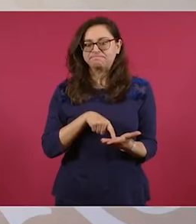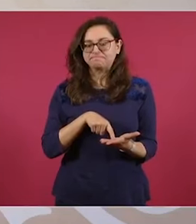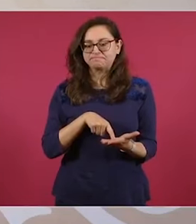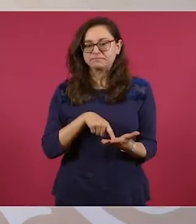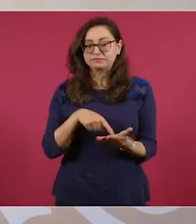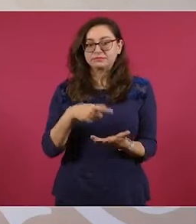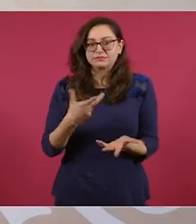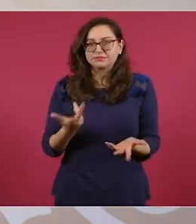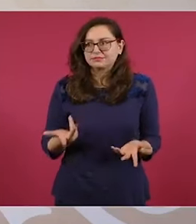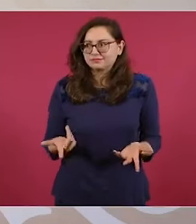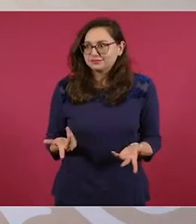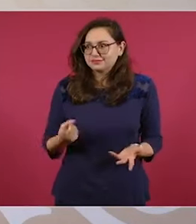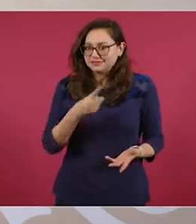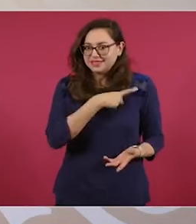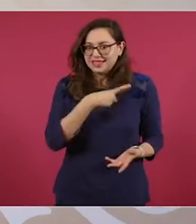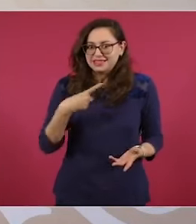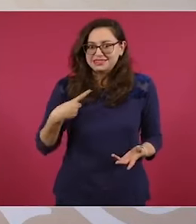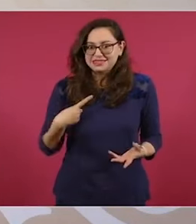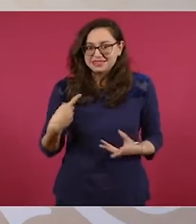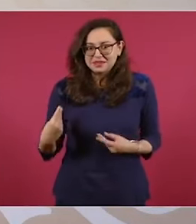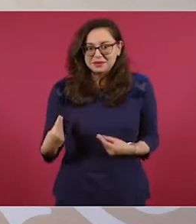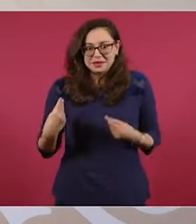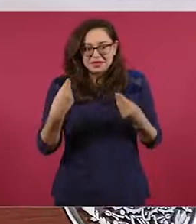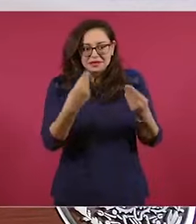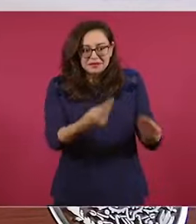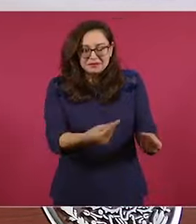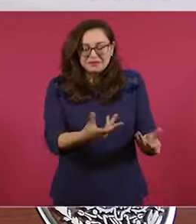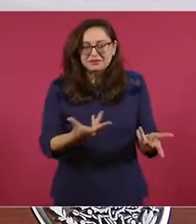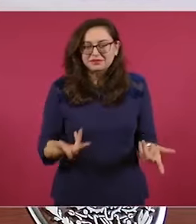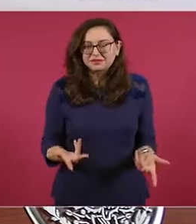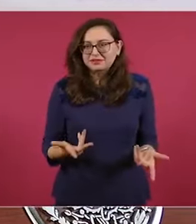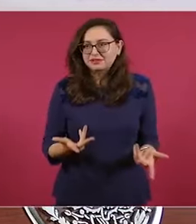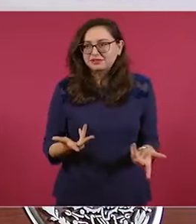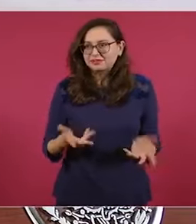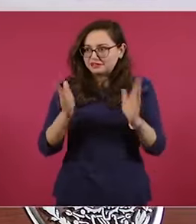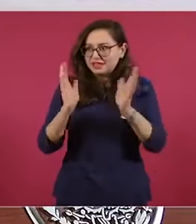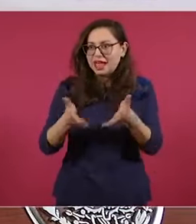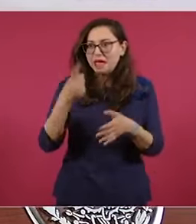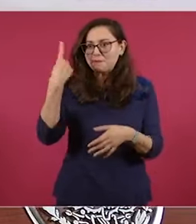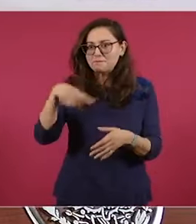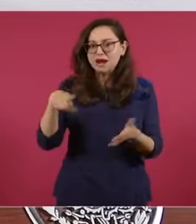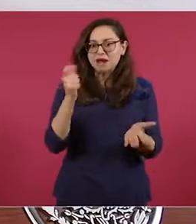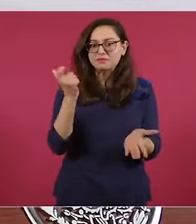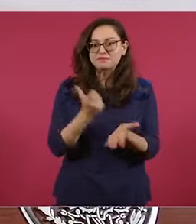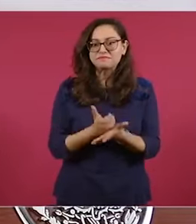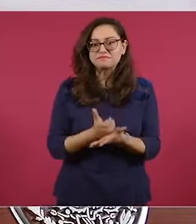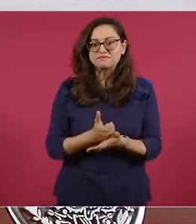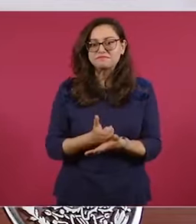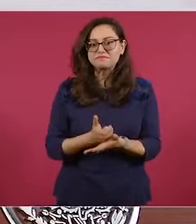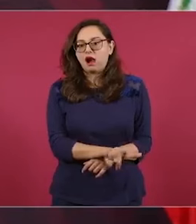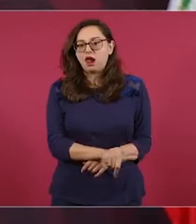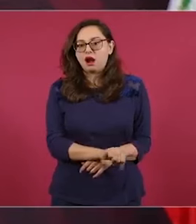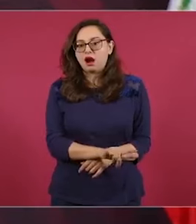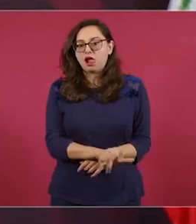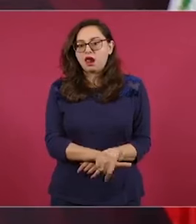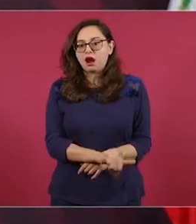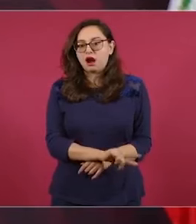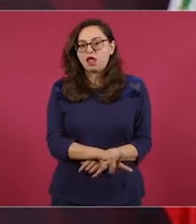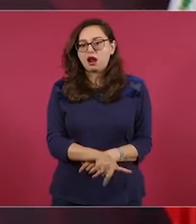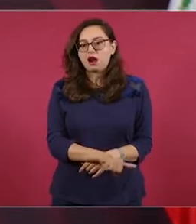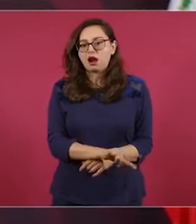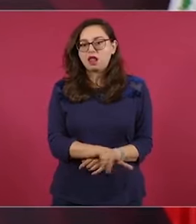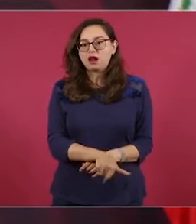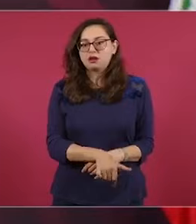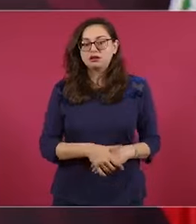jurisprudencia y hay tesis y ahí están los expedientes. Y